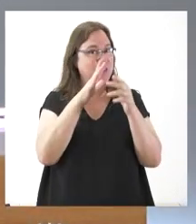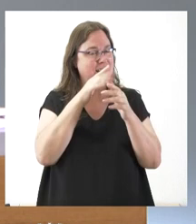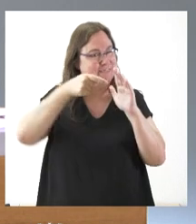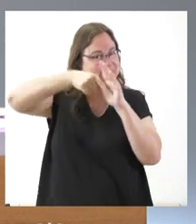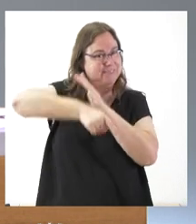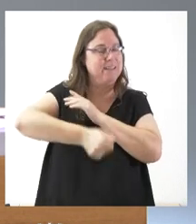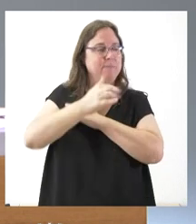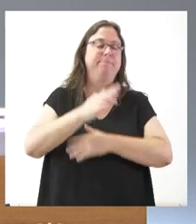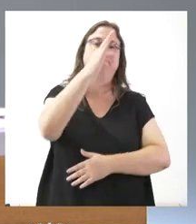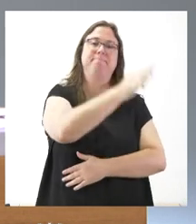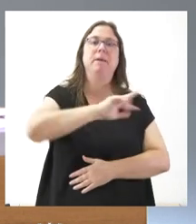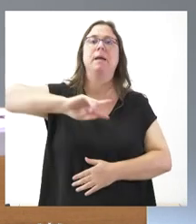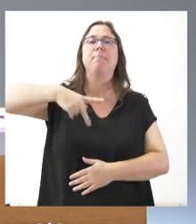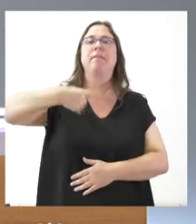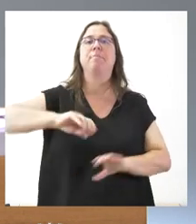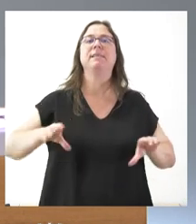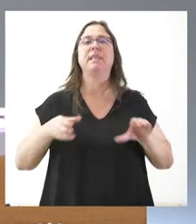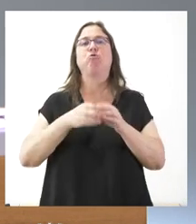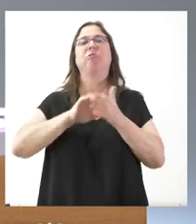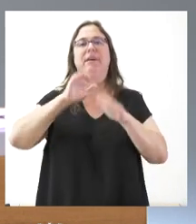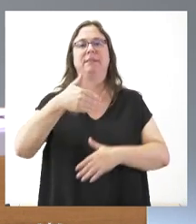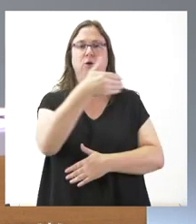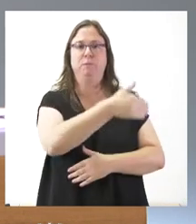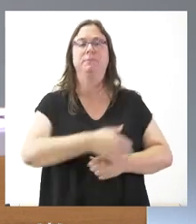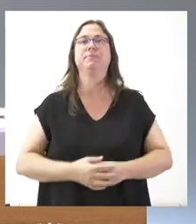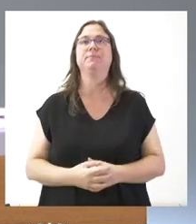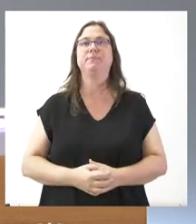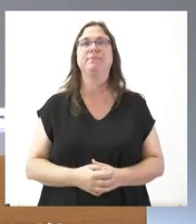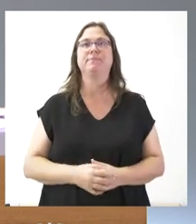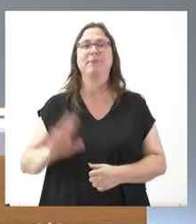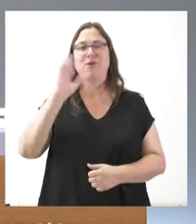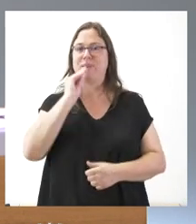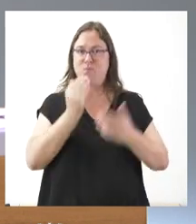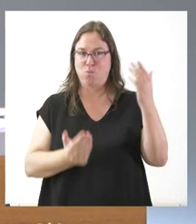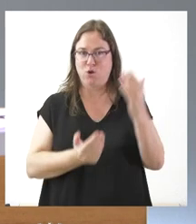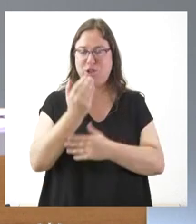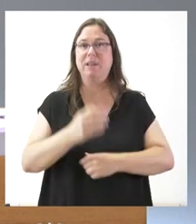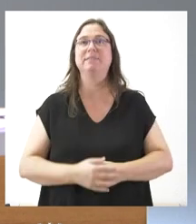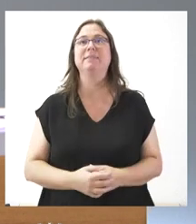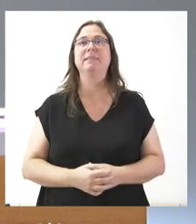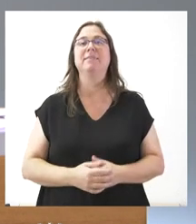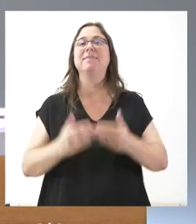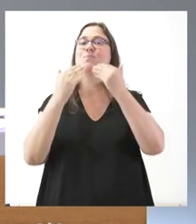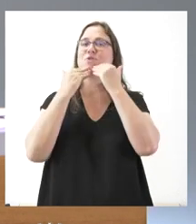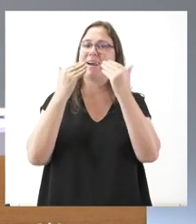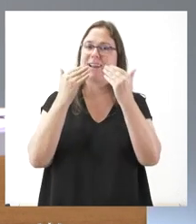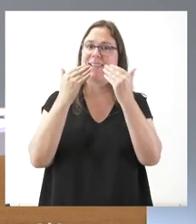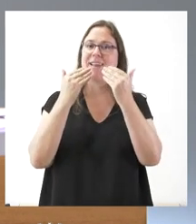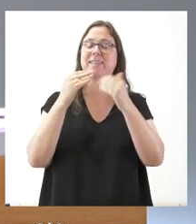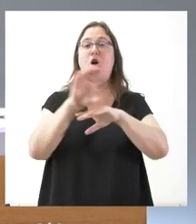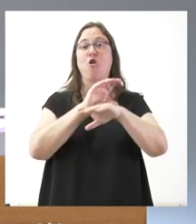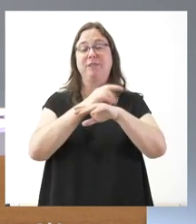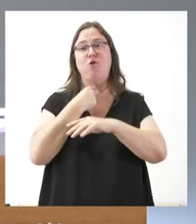palabra y se la cedo a la vicepresidenta de la Junta de Castilla y León. Bueno, pues buenos días y muchas gracias, consejero